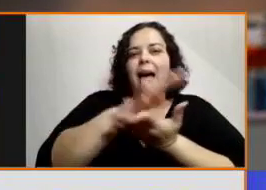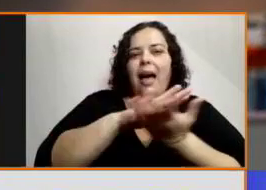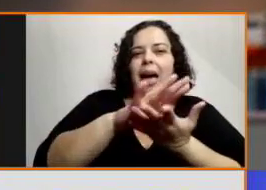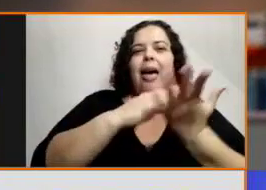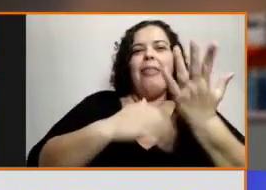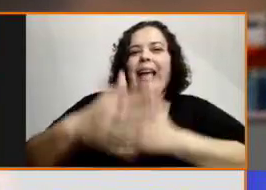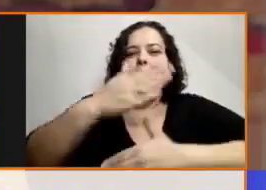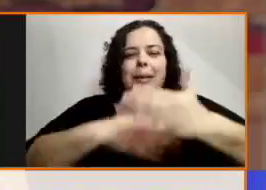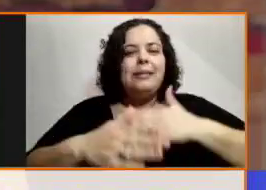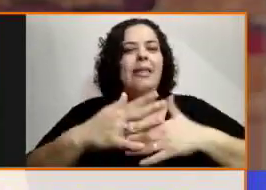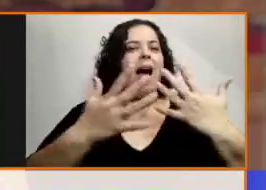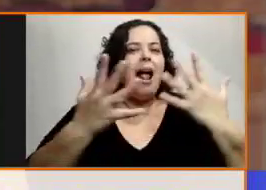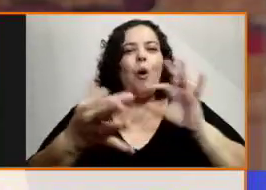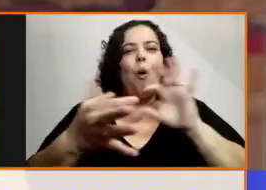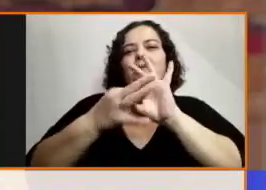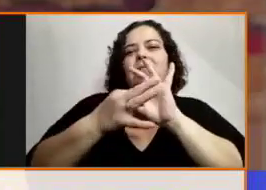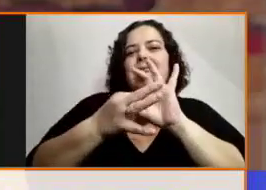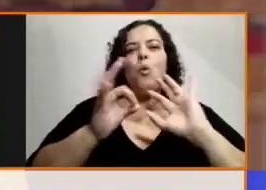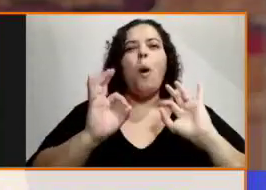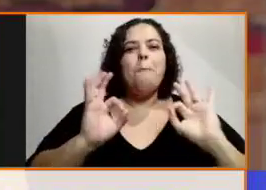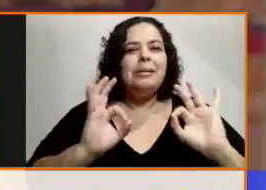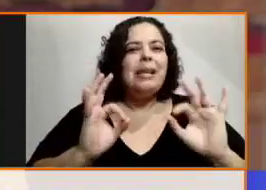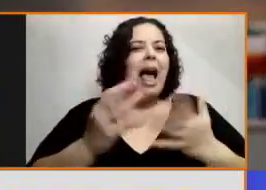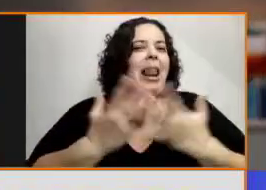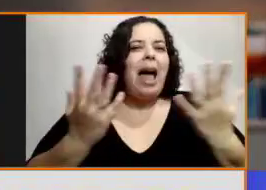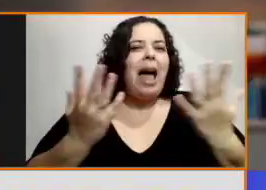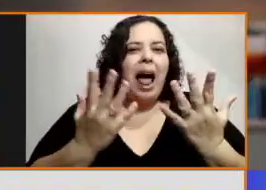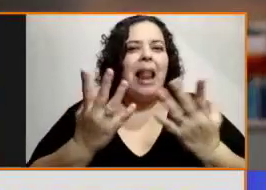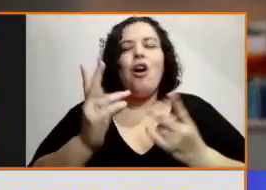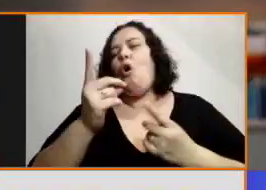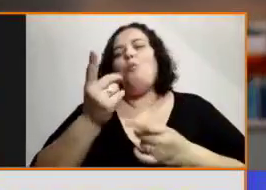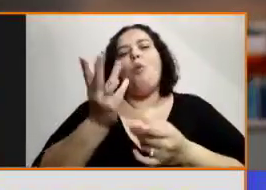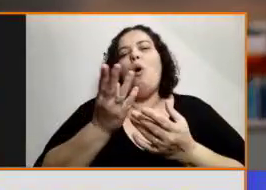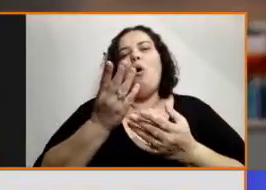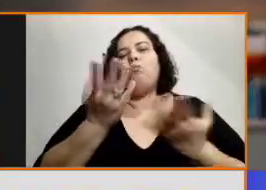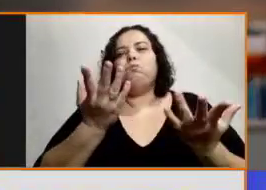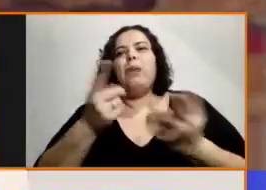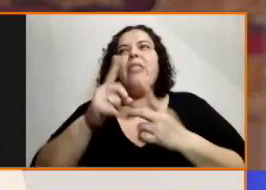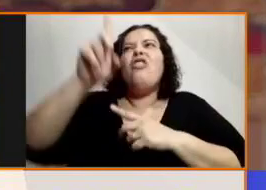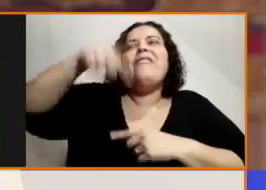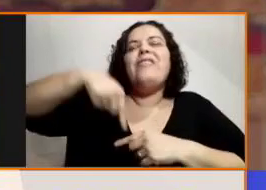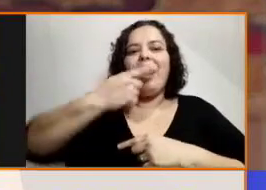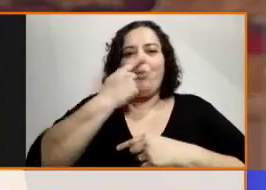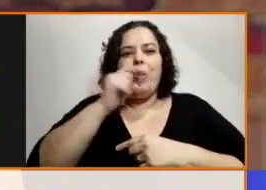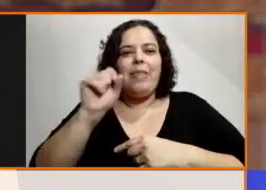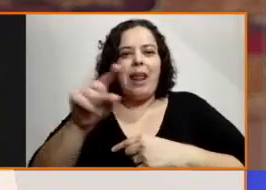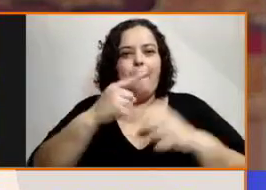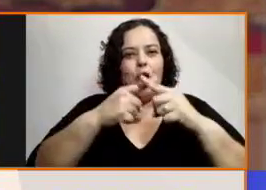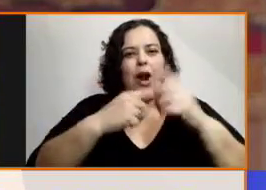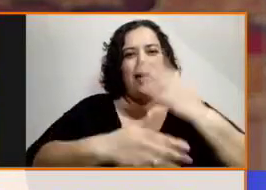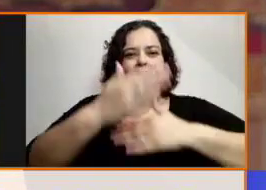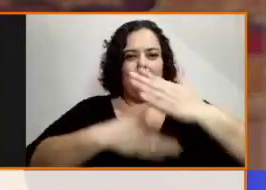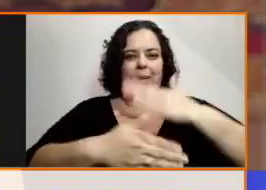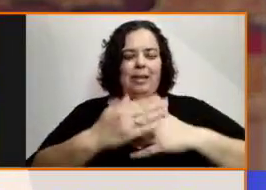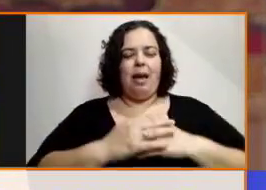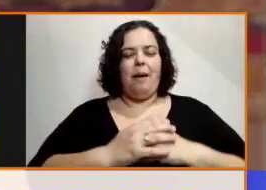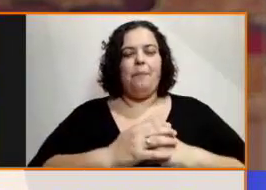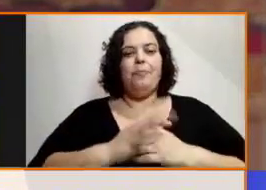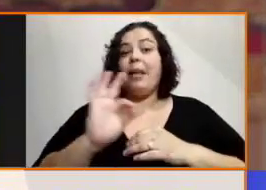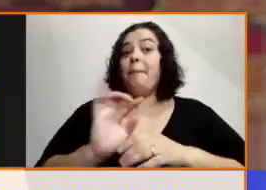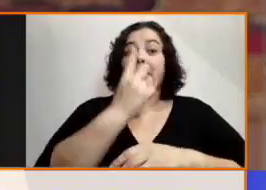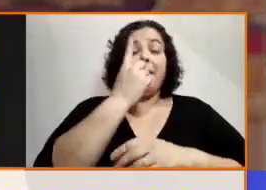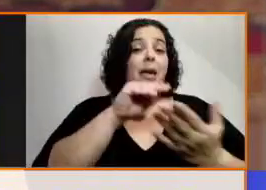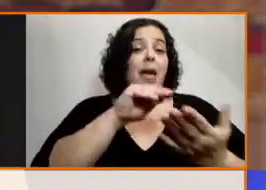interés que te surge más que nada desde el ámbito más profesional, entre comillas? Mi primera aproximación con la discapacidad